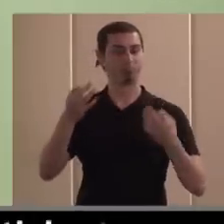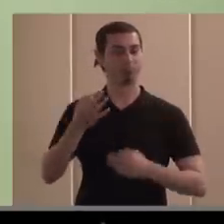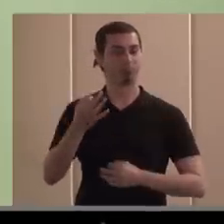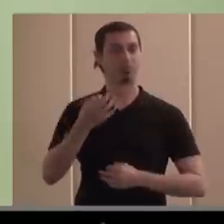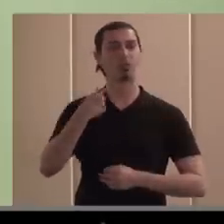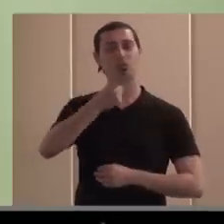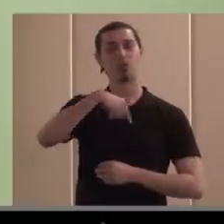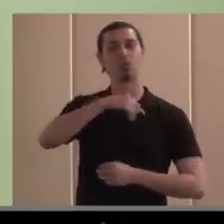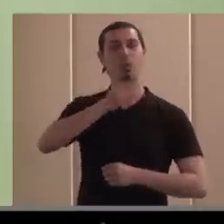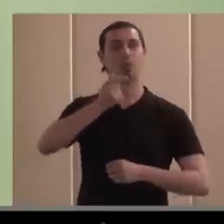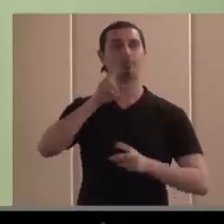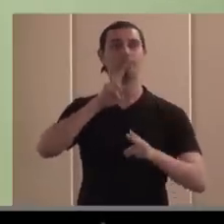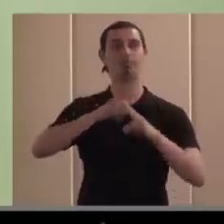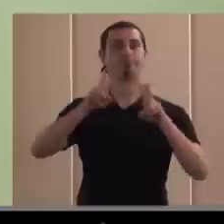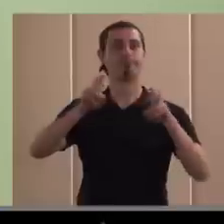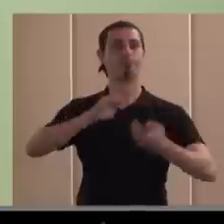proveedores en alguna medida